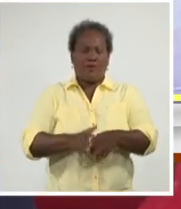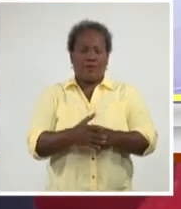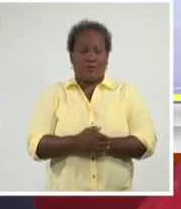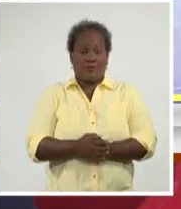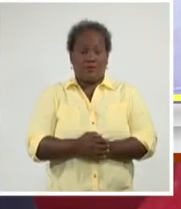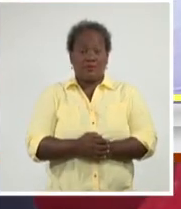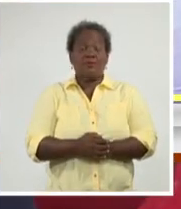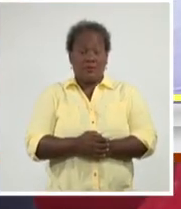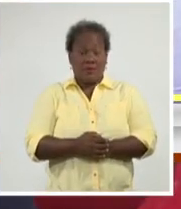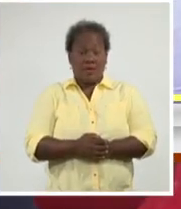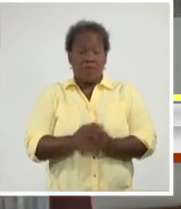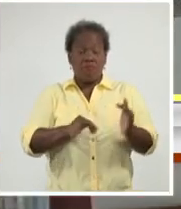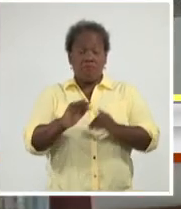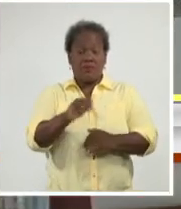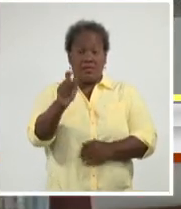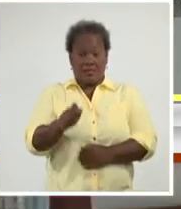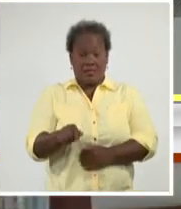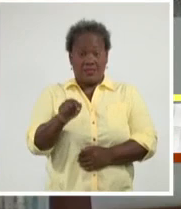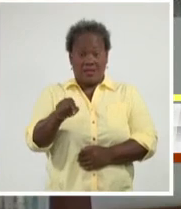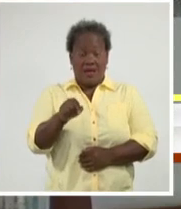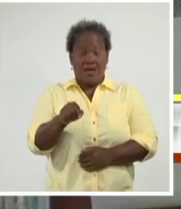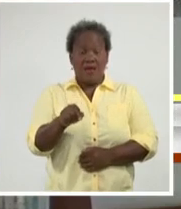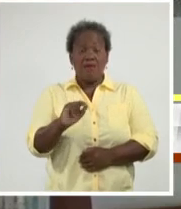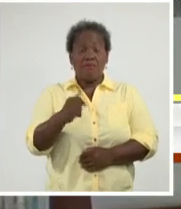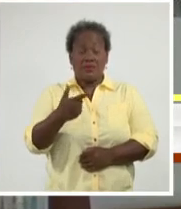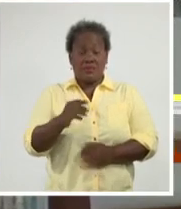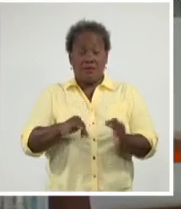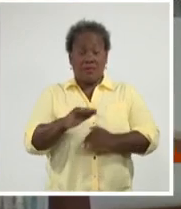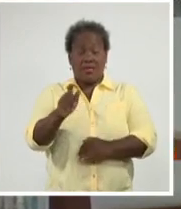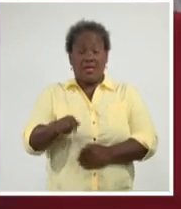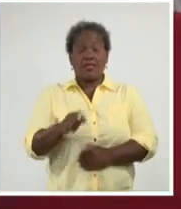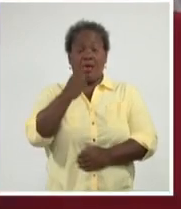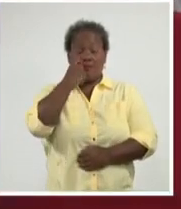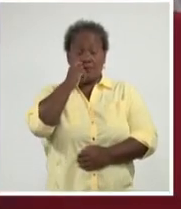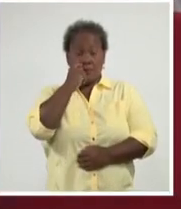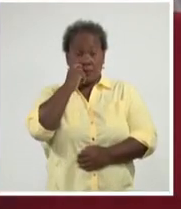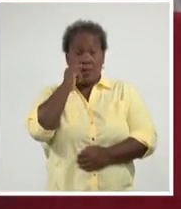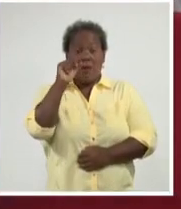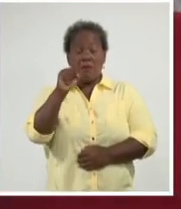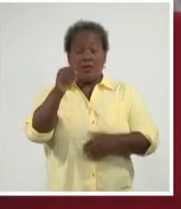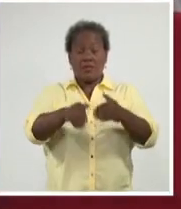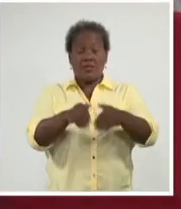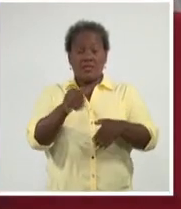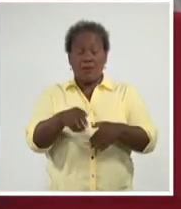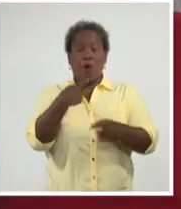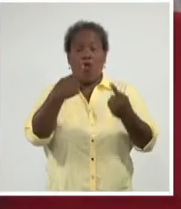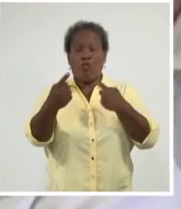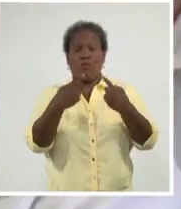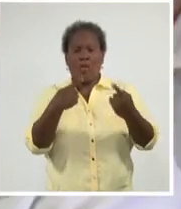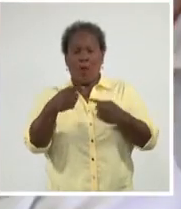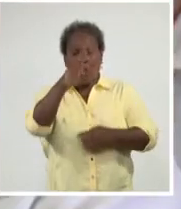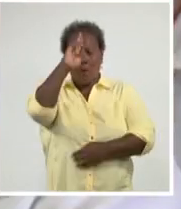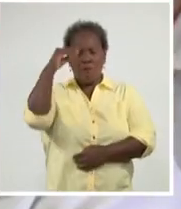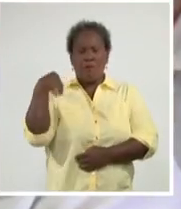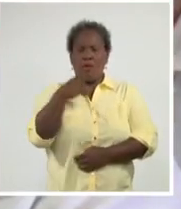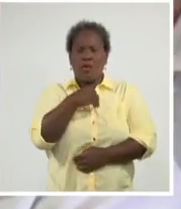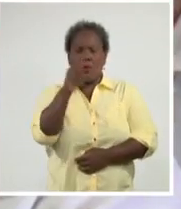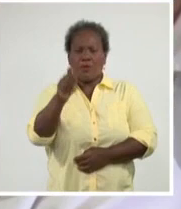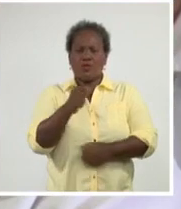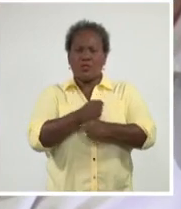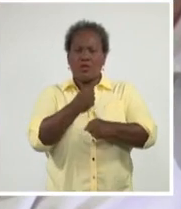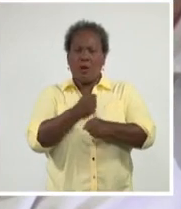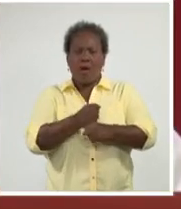viceprimera ministra de la República de Cuba, Inés María Chacman, presidió en este territorio un diálogo entre médicos y personal de